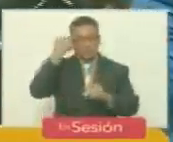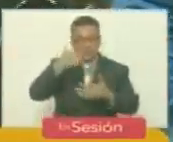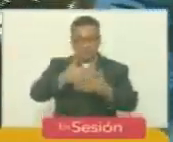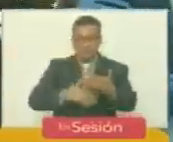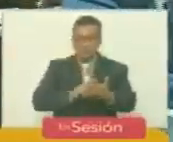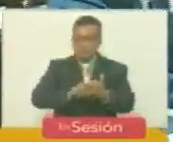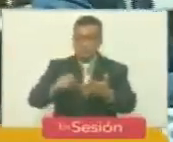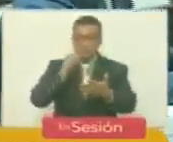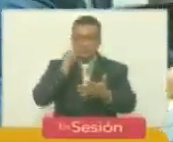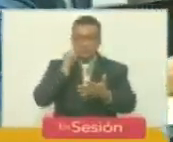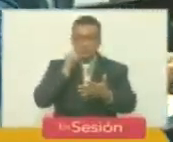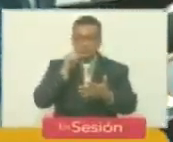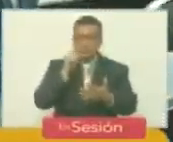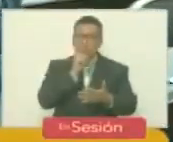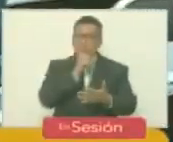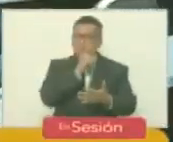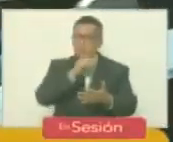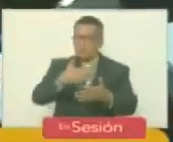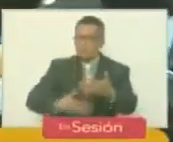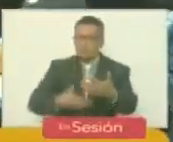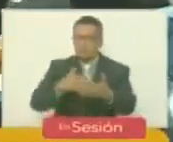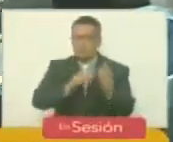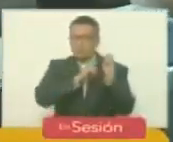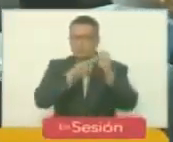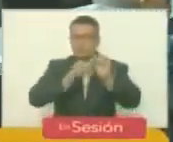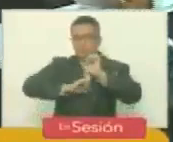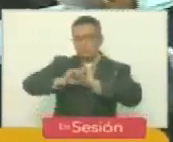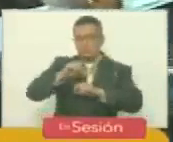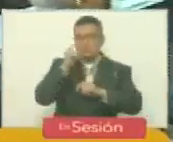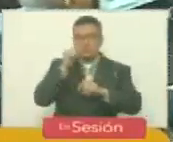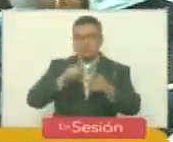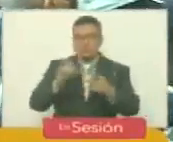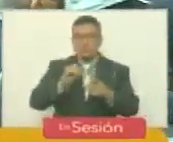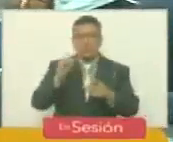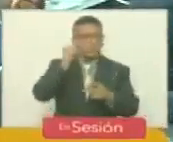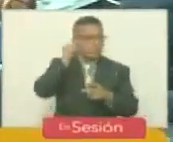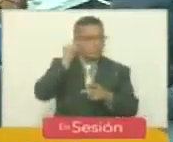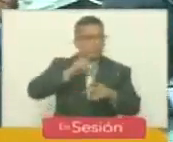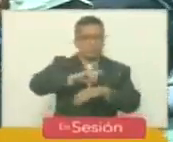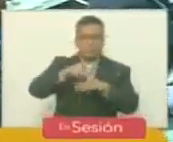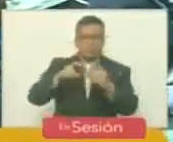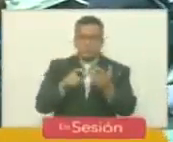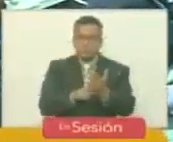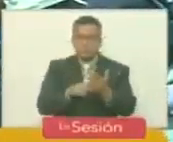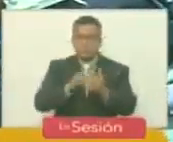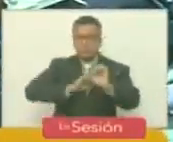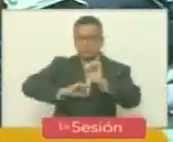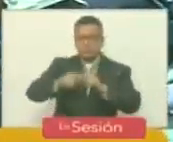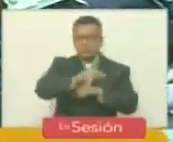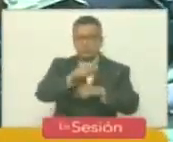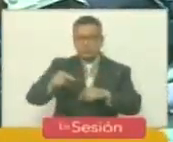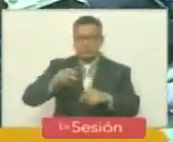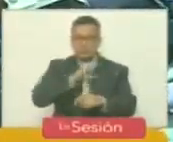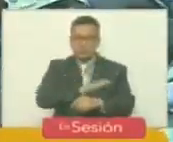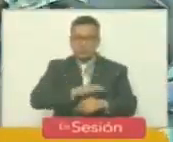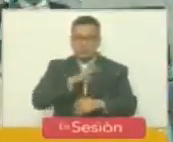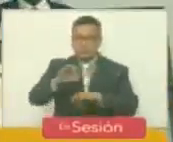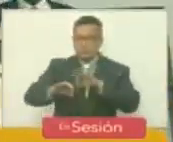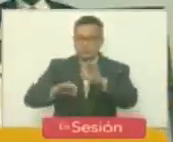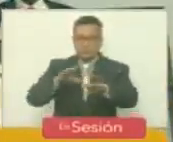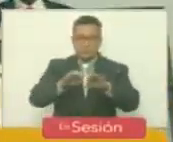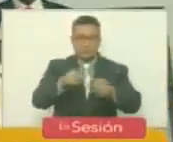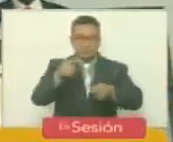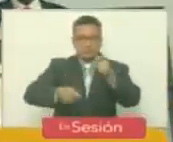lista de elegibles al cargo de defensor o defensor público general por parte del Comité de Postulaciones